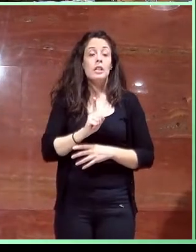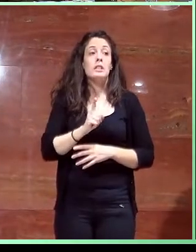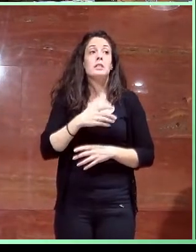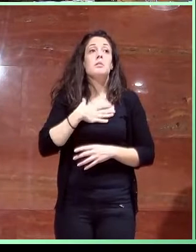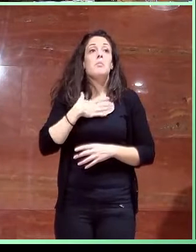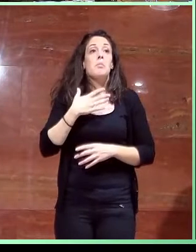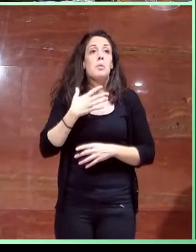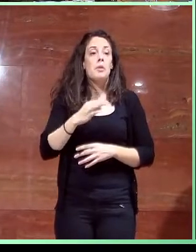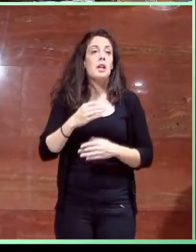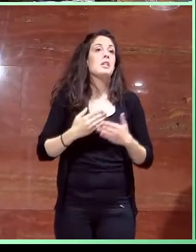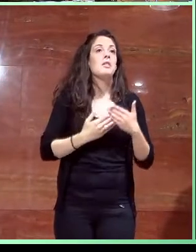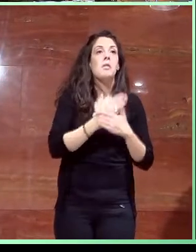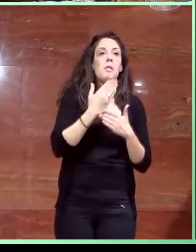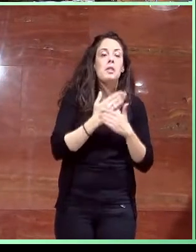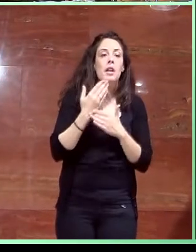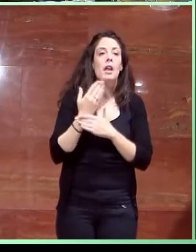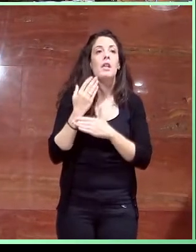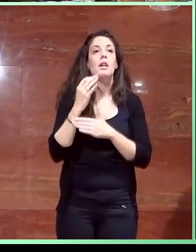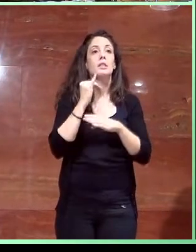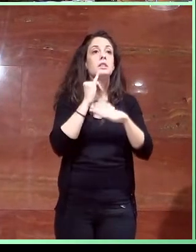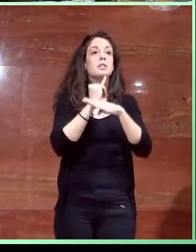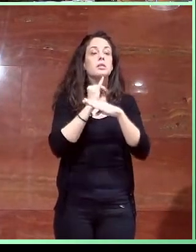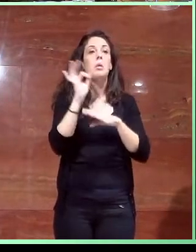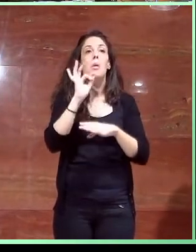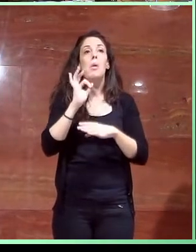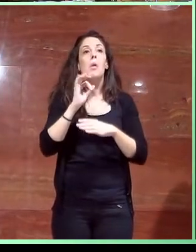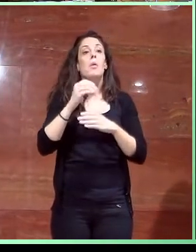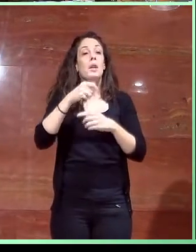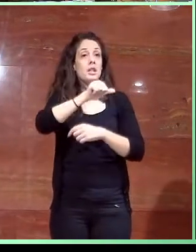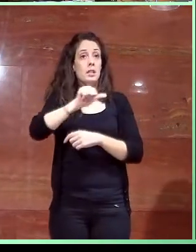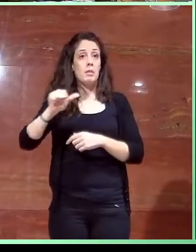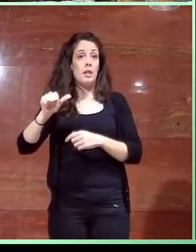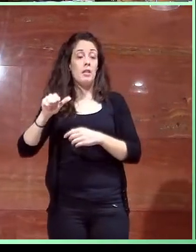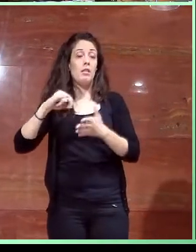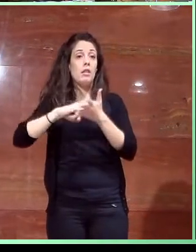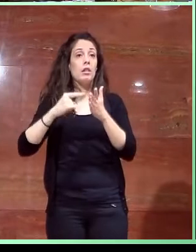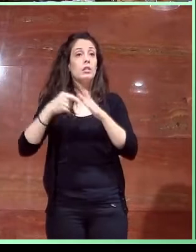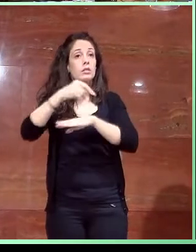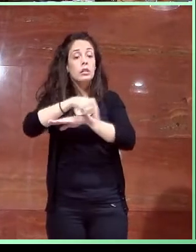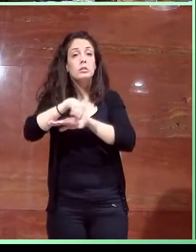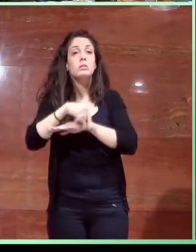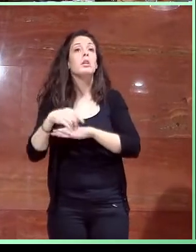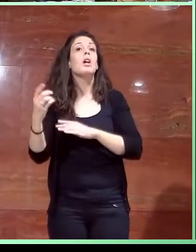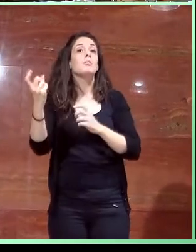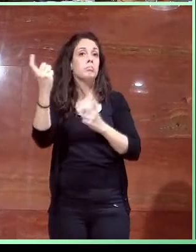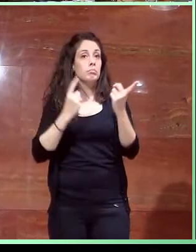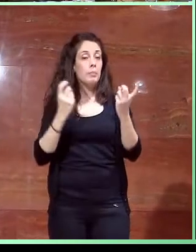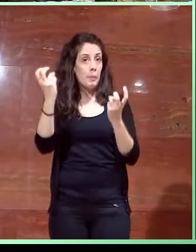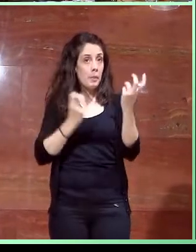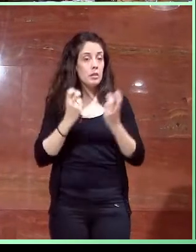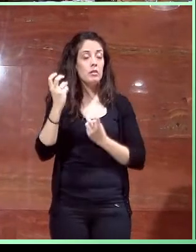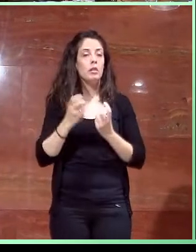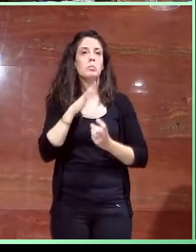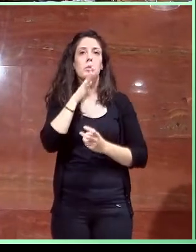muchas jornadas, etcétera, que se ven en el Instituto o en la Semana de Arquitectura, que también se visita, os acerquéis porque realmente es un edificio bastante